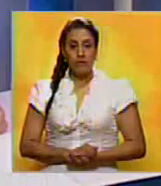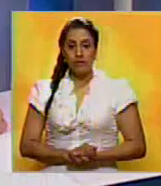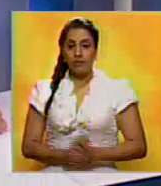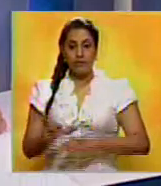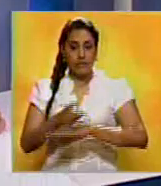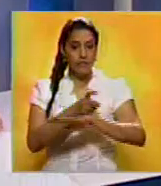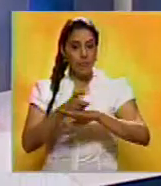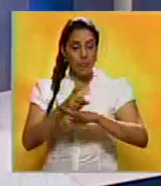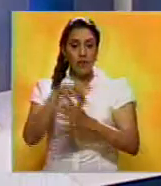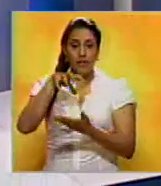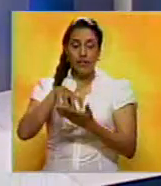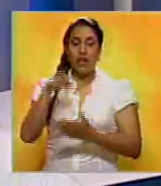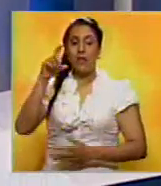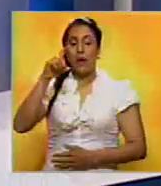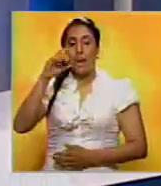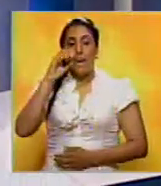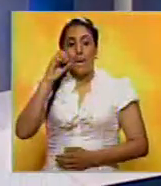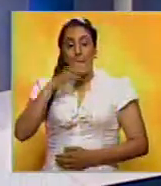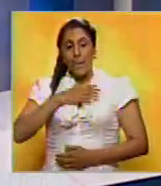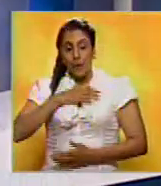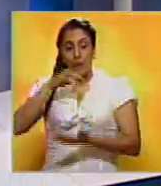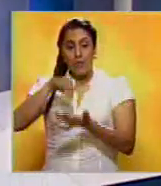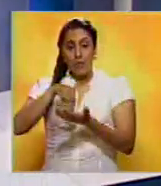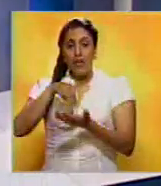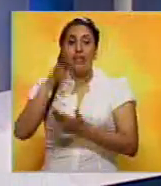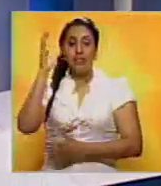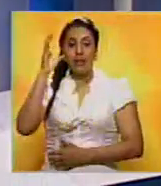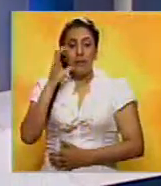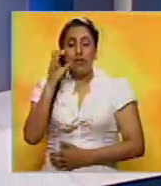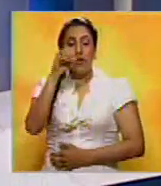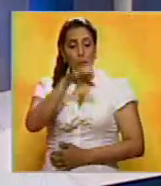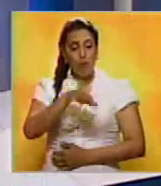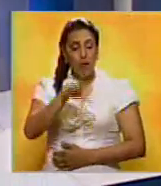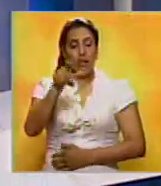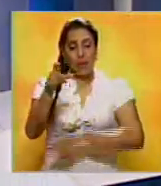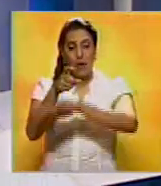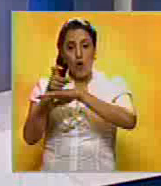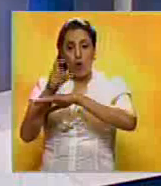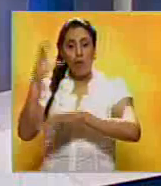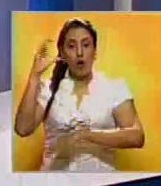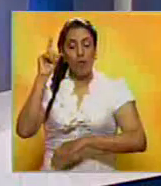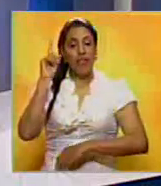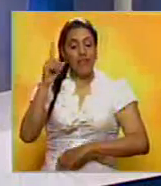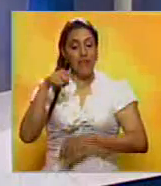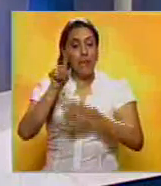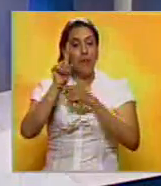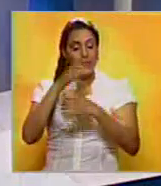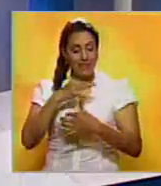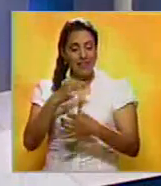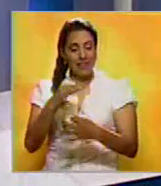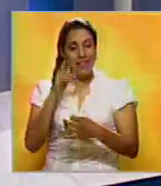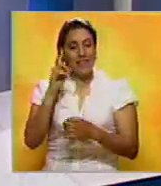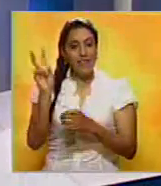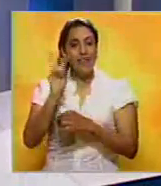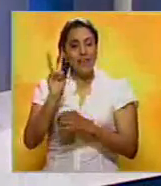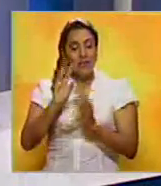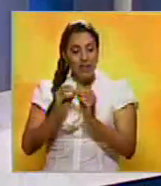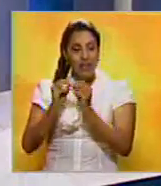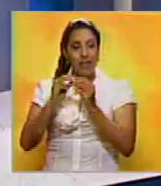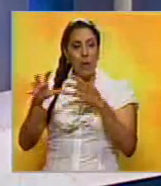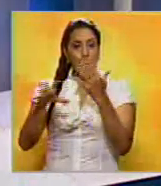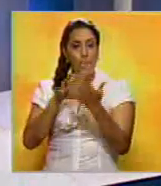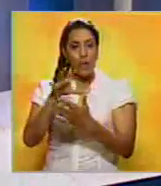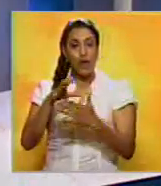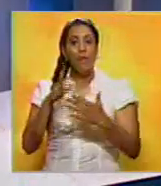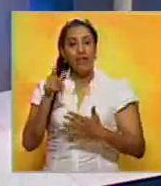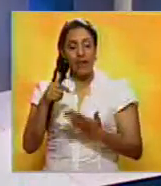El gobernador del estado Miranda, Enrique Capriles Radonsky, aseveró que tanto el pueblo como el gobierno colombiano deben ser los primeros interesados en que Venezuela se recupere de la